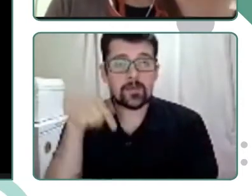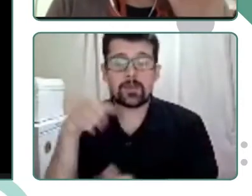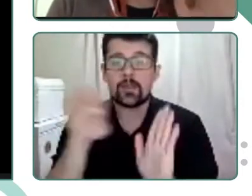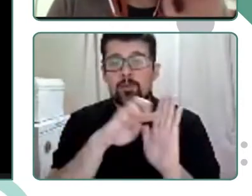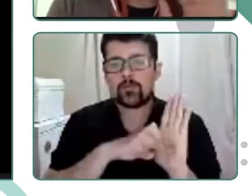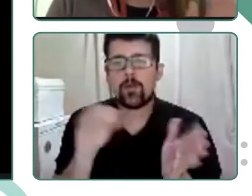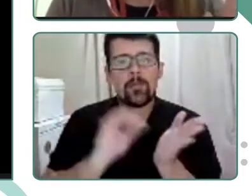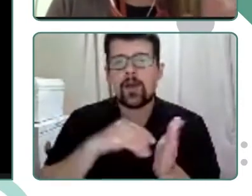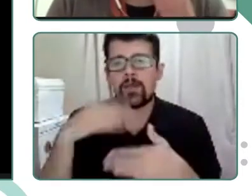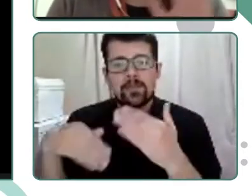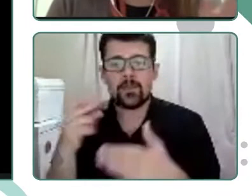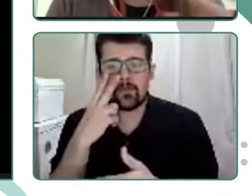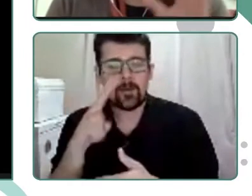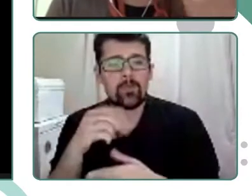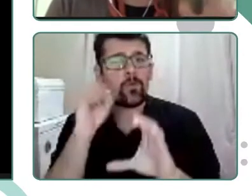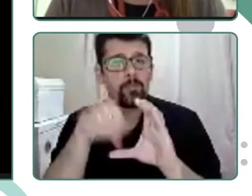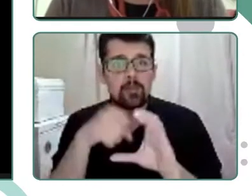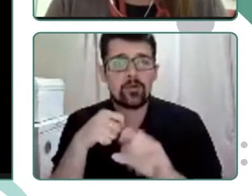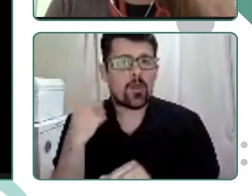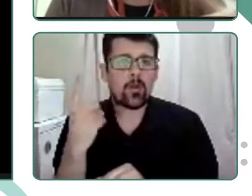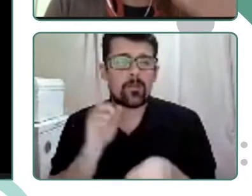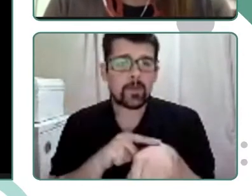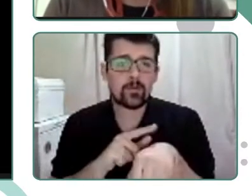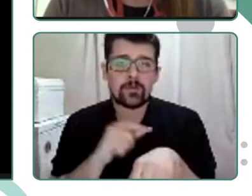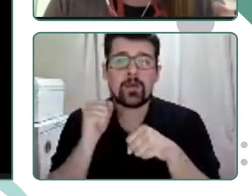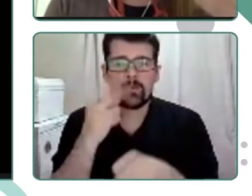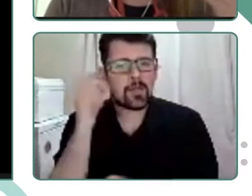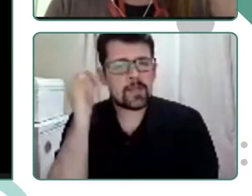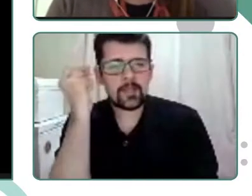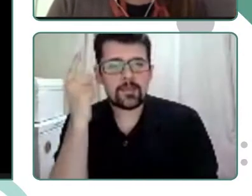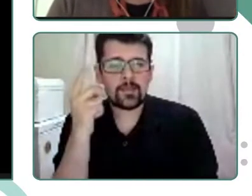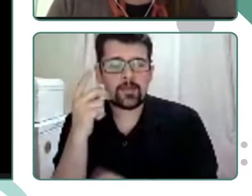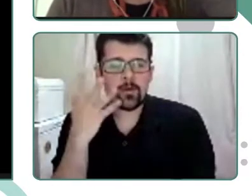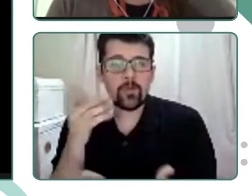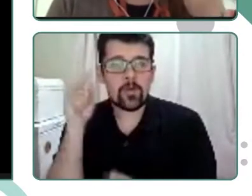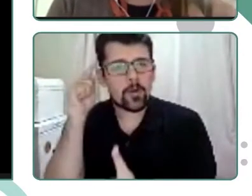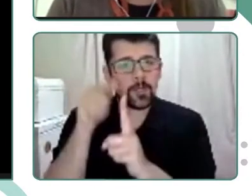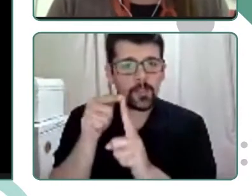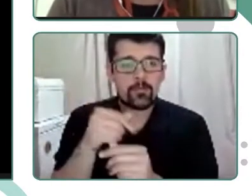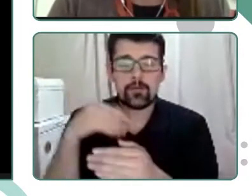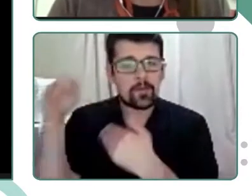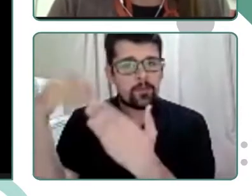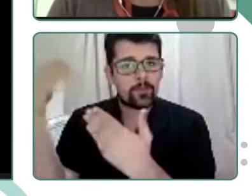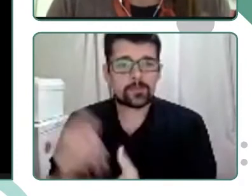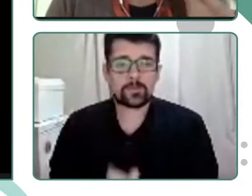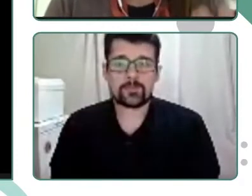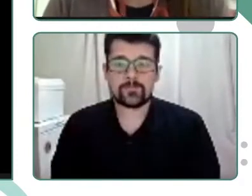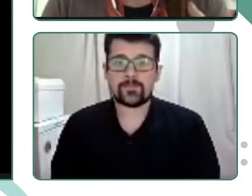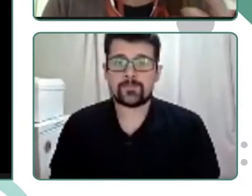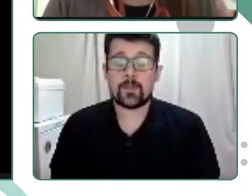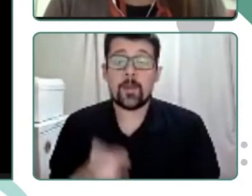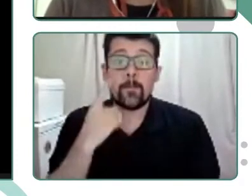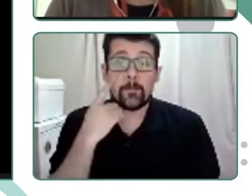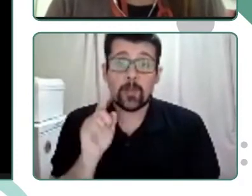adelante veremos un breve video de un minuto solamente para entender las proyecciones y el objetivo general también del proyecto. Pero